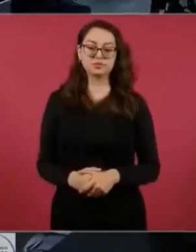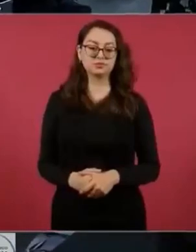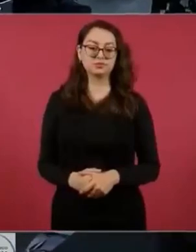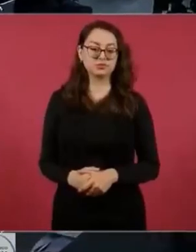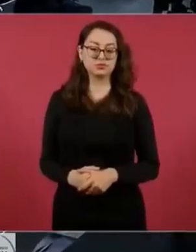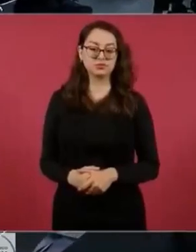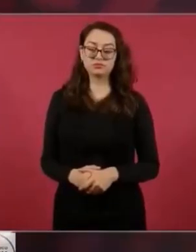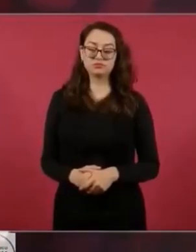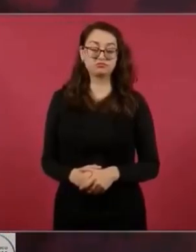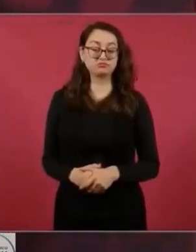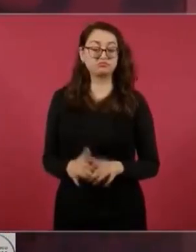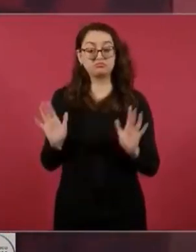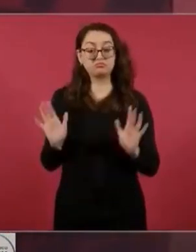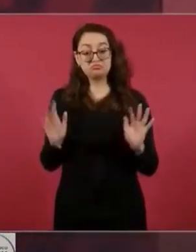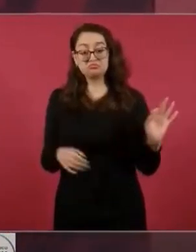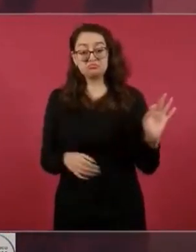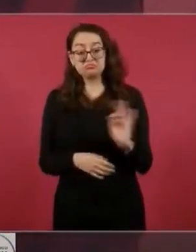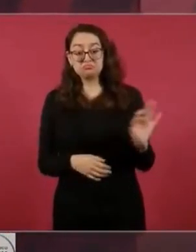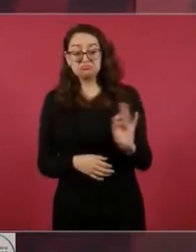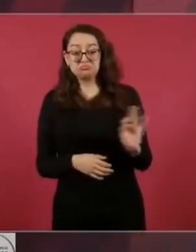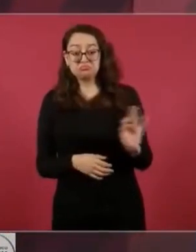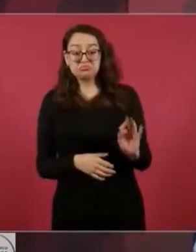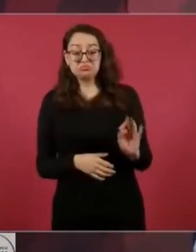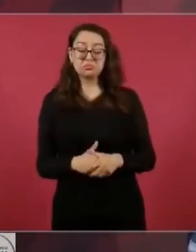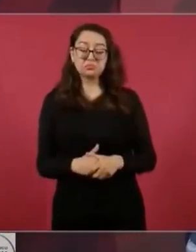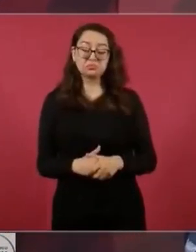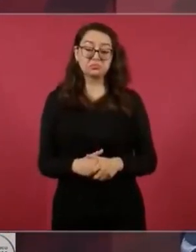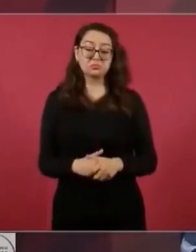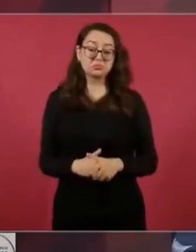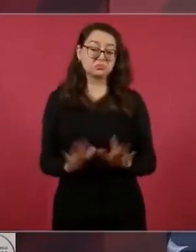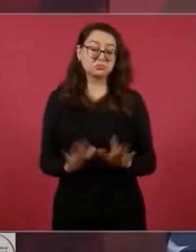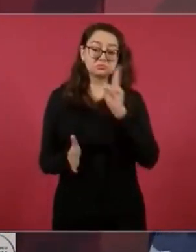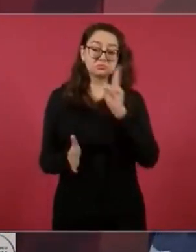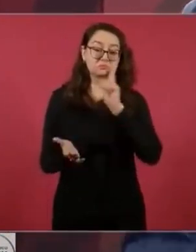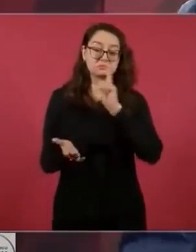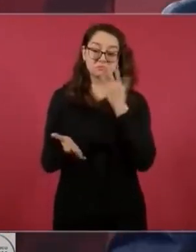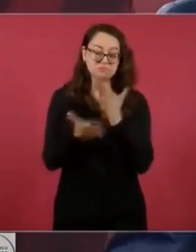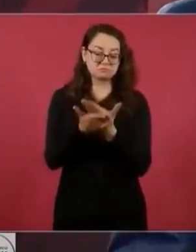No se descarta, pero no hay pruebas.